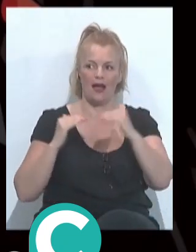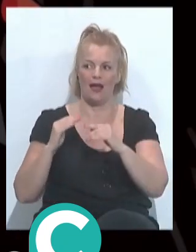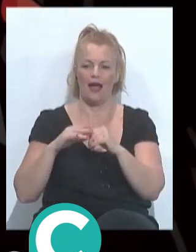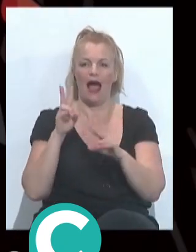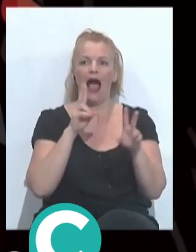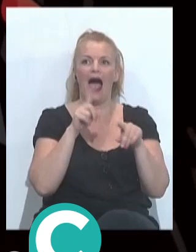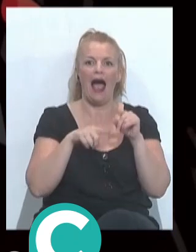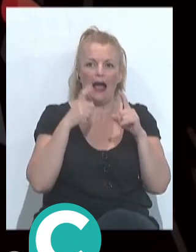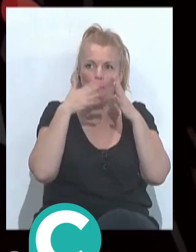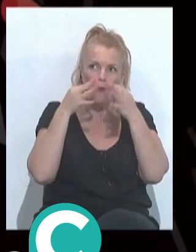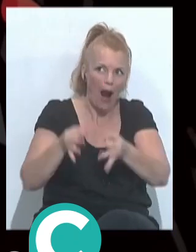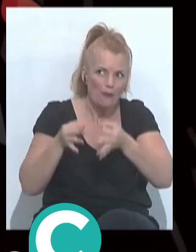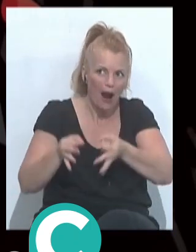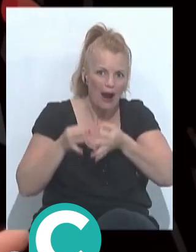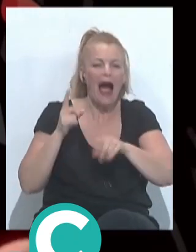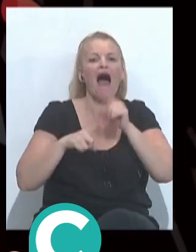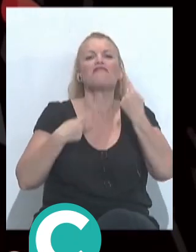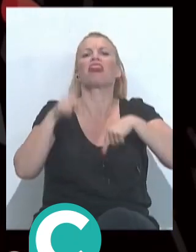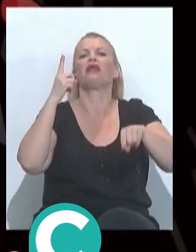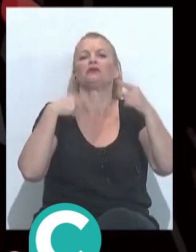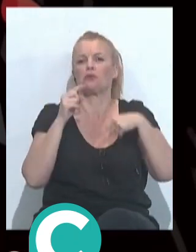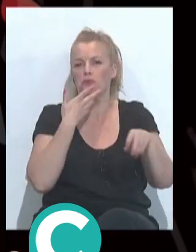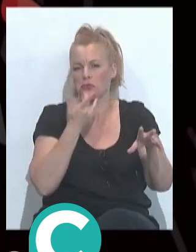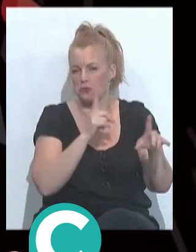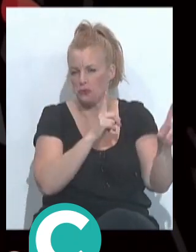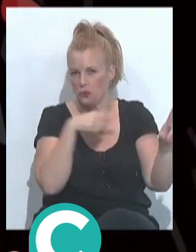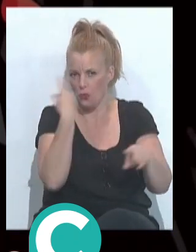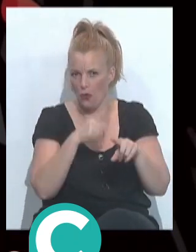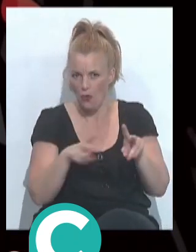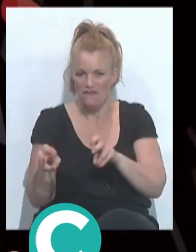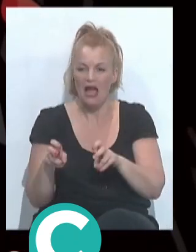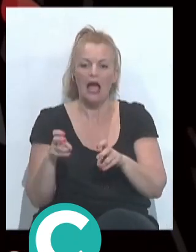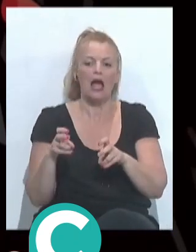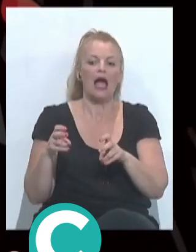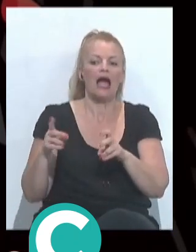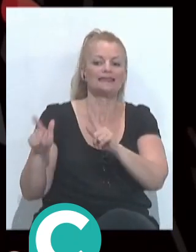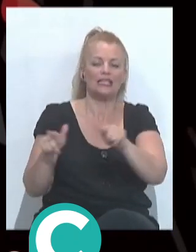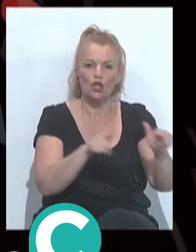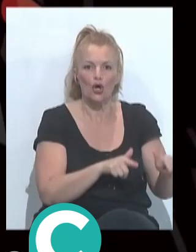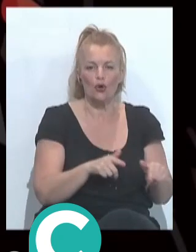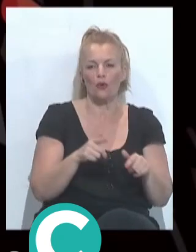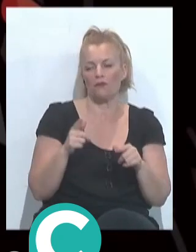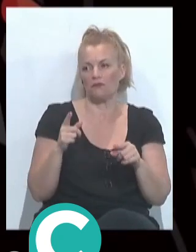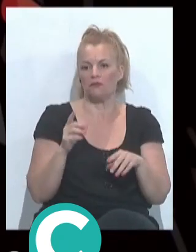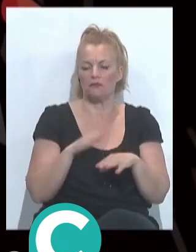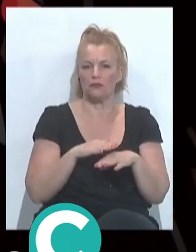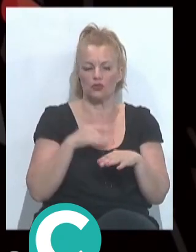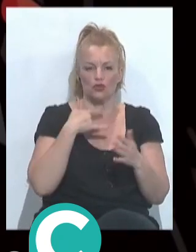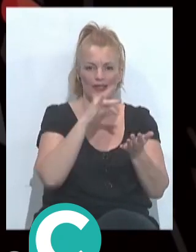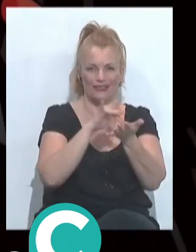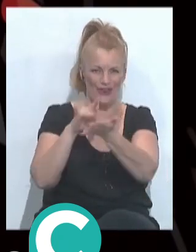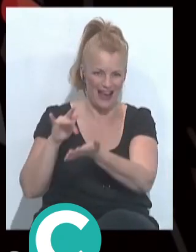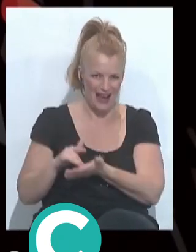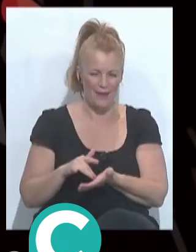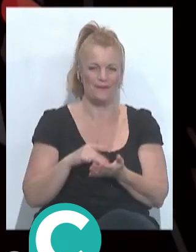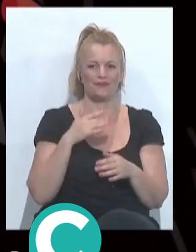carita nueva que tampoco viene mal, Y, bueno, va cambiando el sitio a lo mejor, el puesto. Yo, en mi caso, he pasado por casi